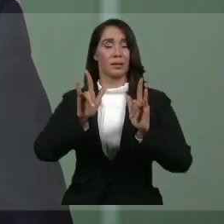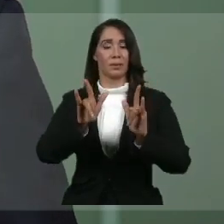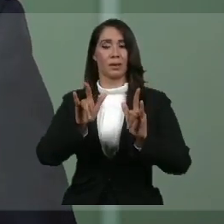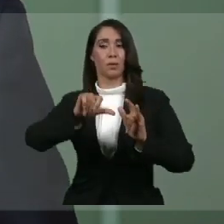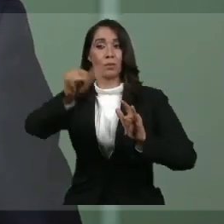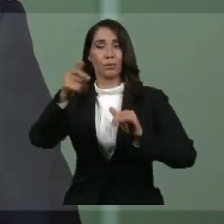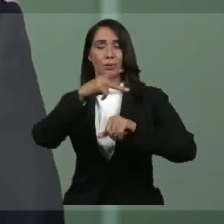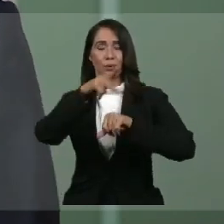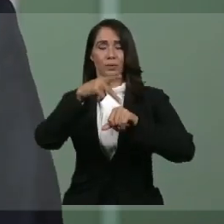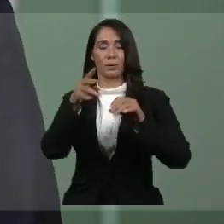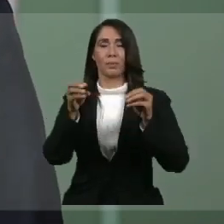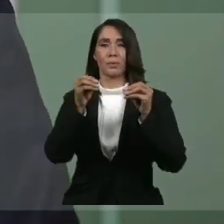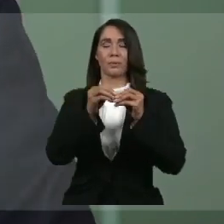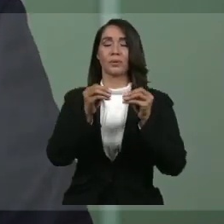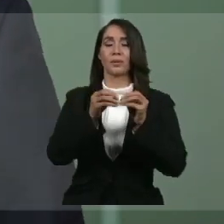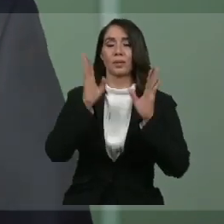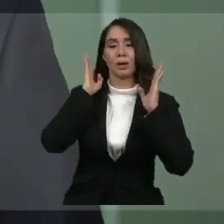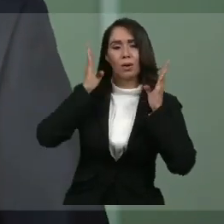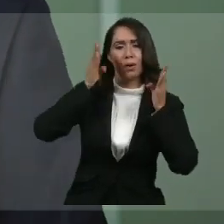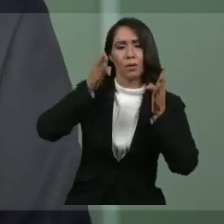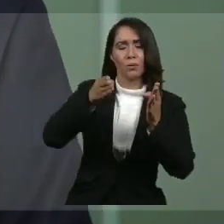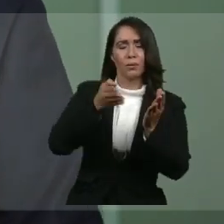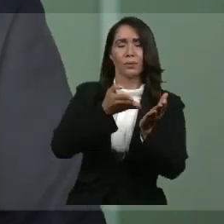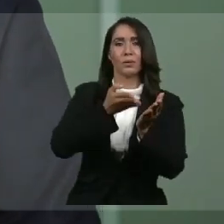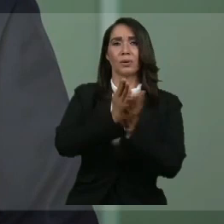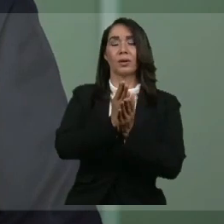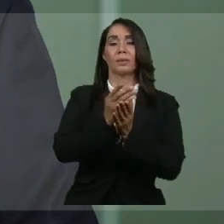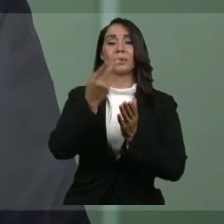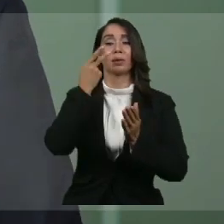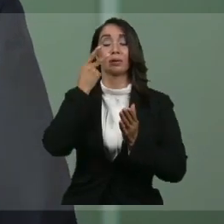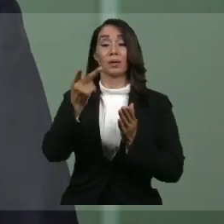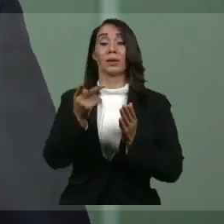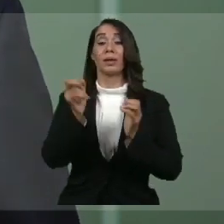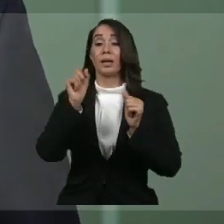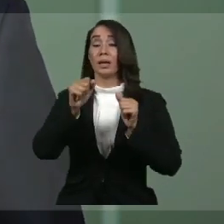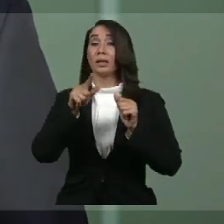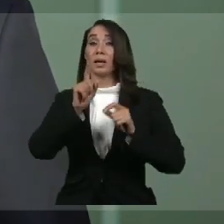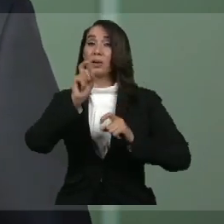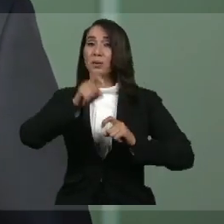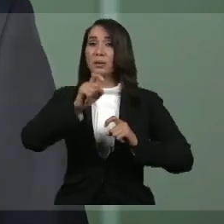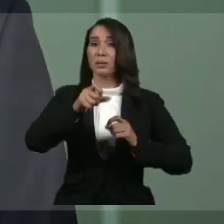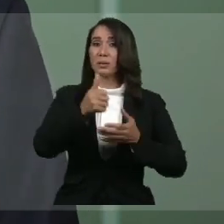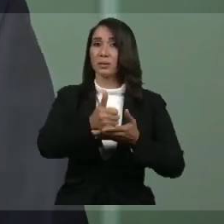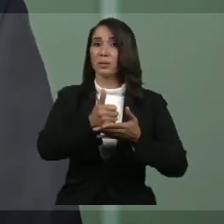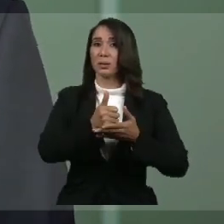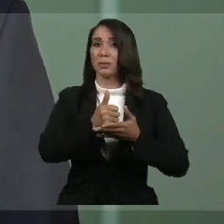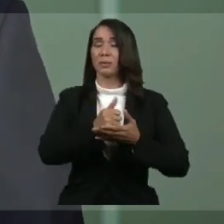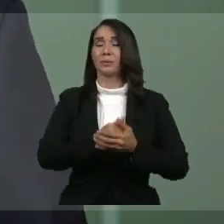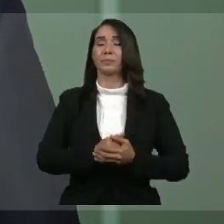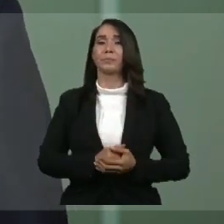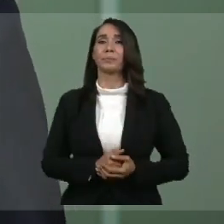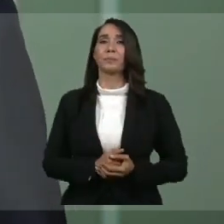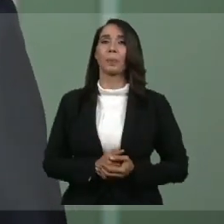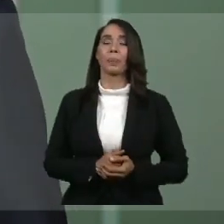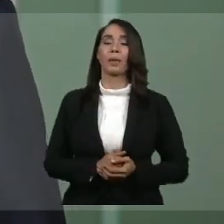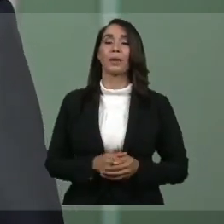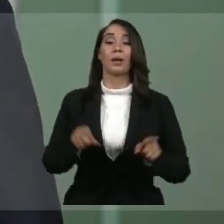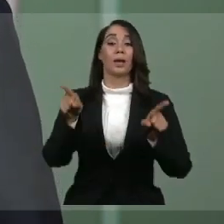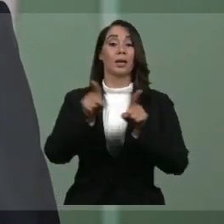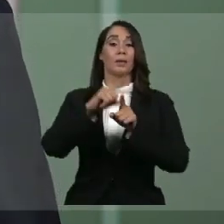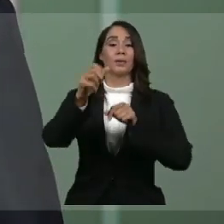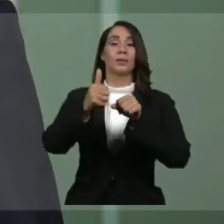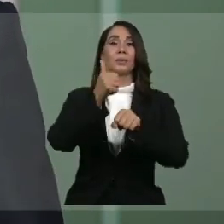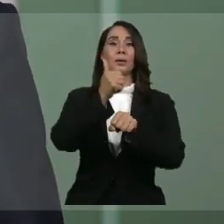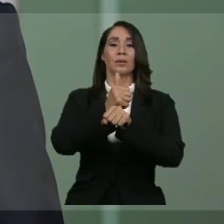entre otras, para garantizar que cuenten con la capacidad necesaria. Asimismo, se ha establecido un